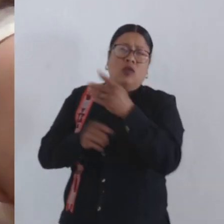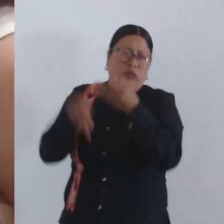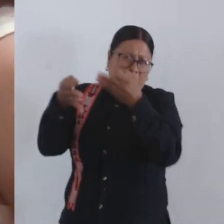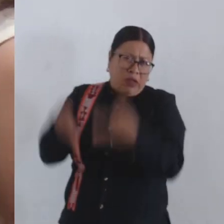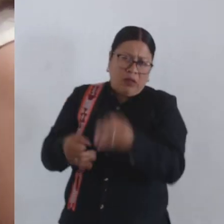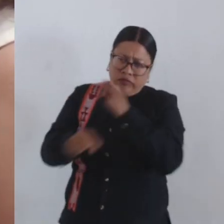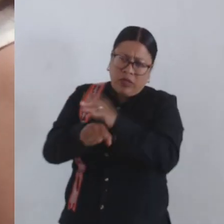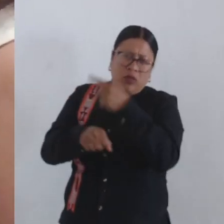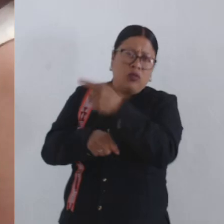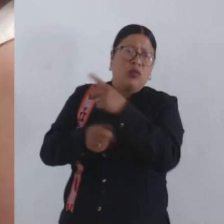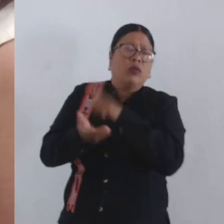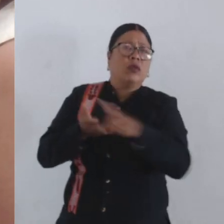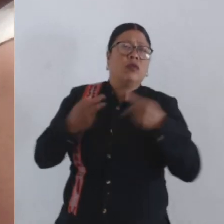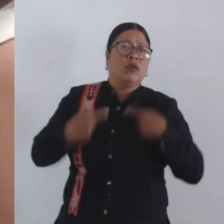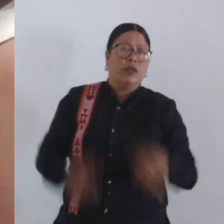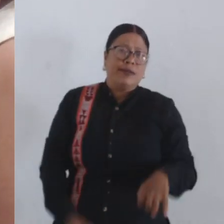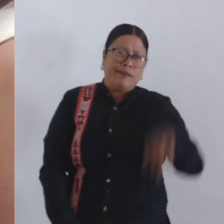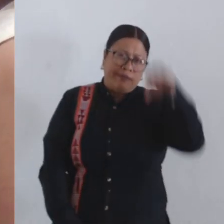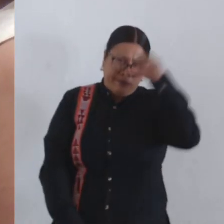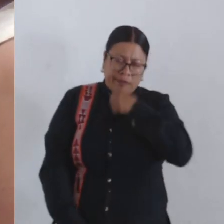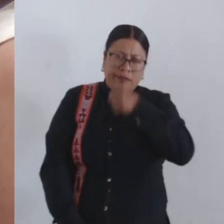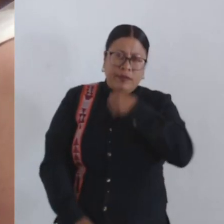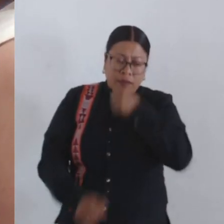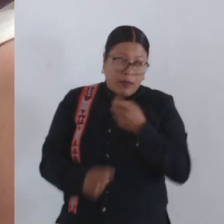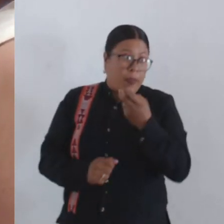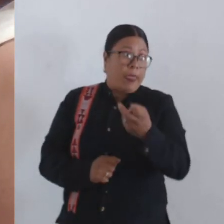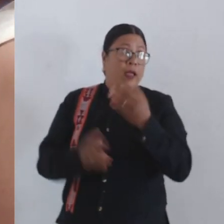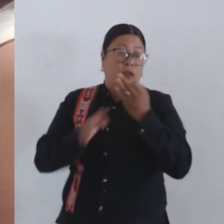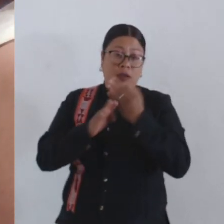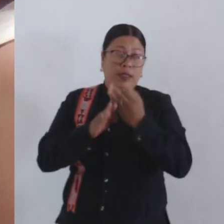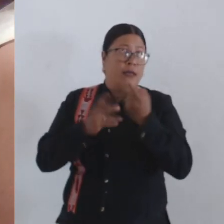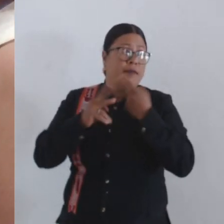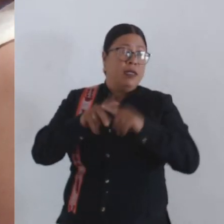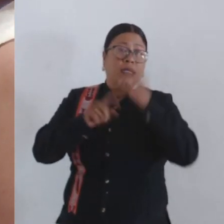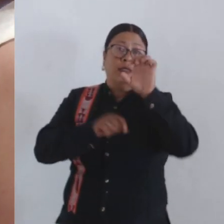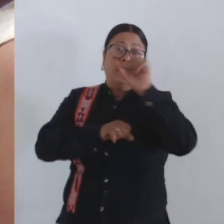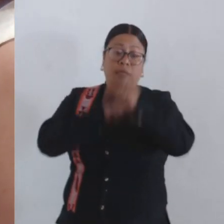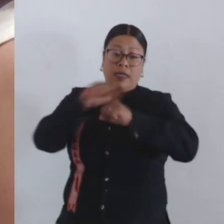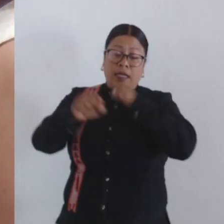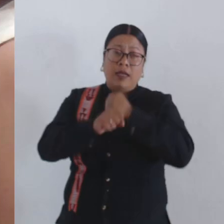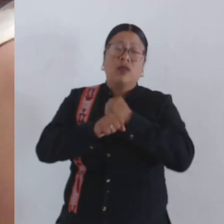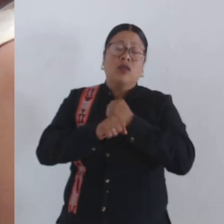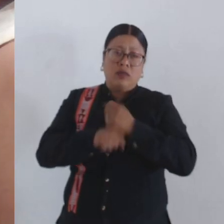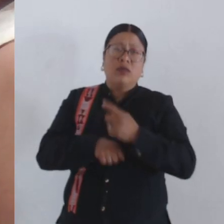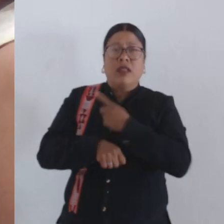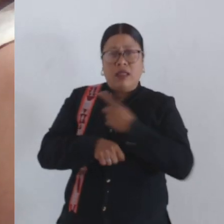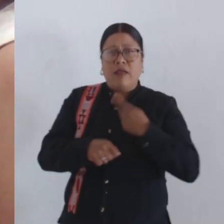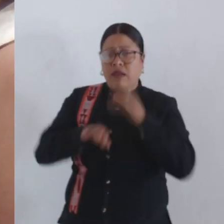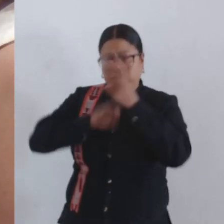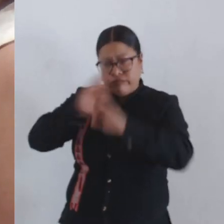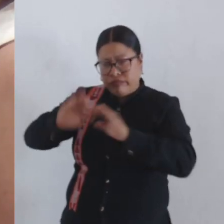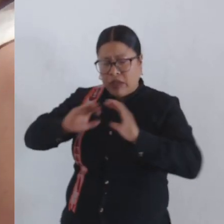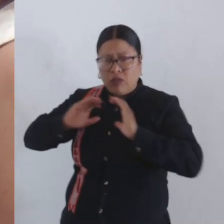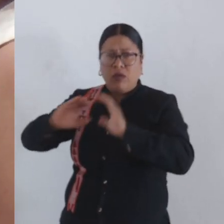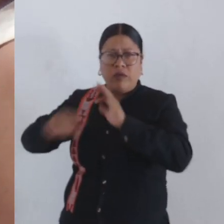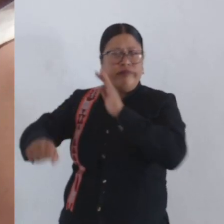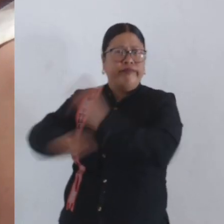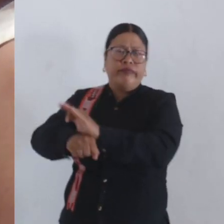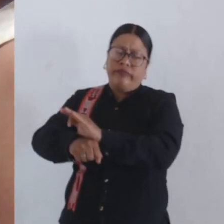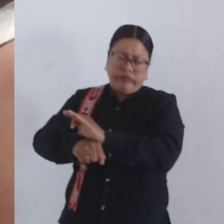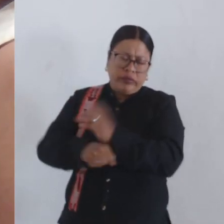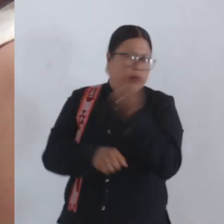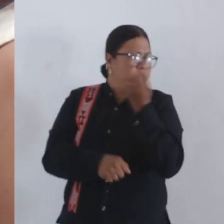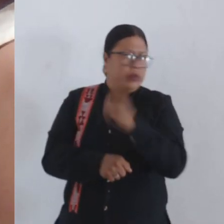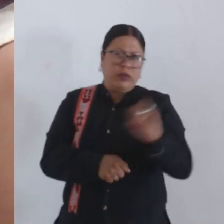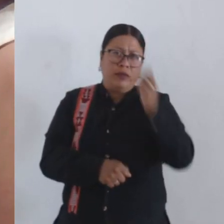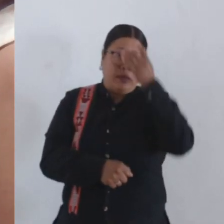y el derecho de las personas adultas mayores, quienes a partir de los 60 años deben recibir el trato y las garantías que merecen,